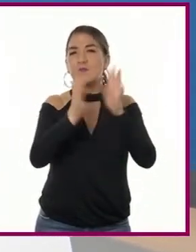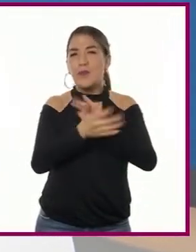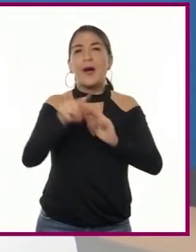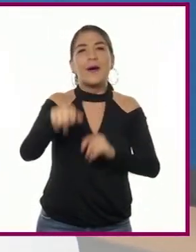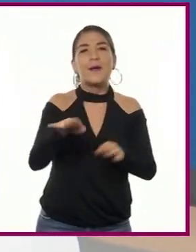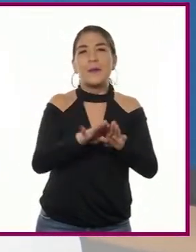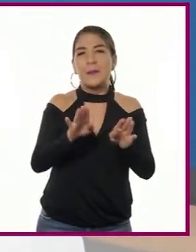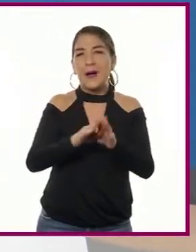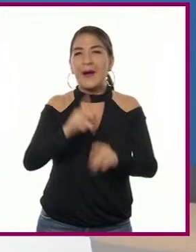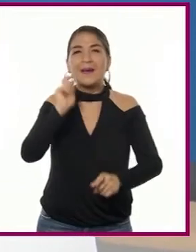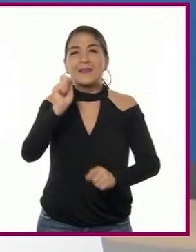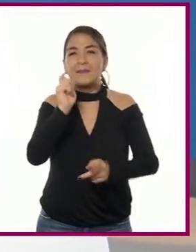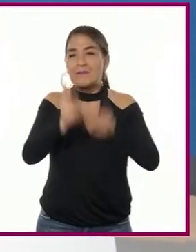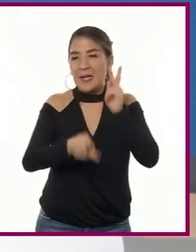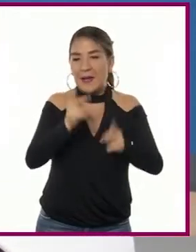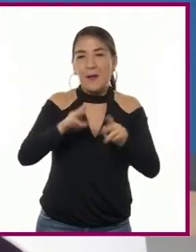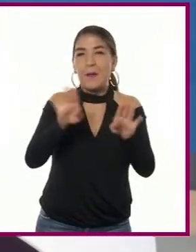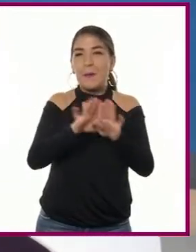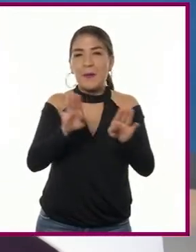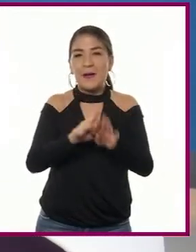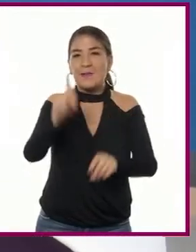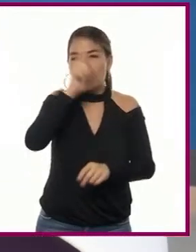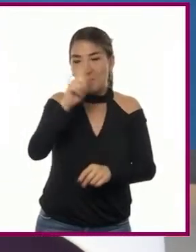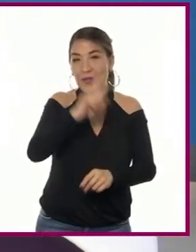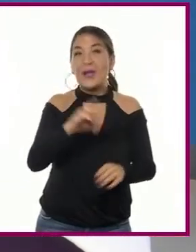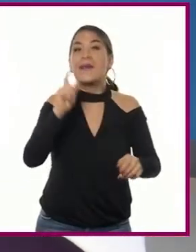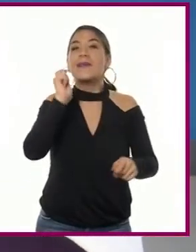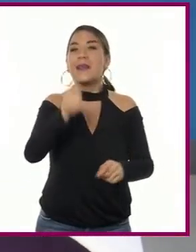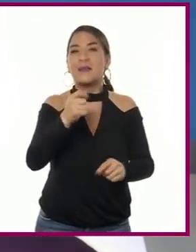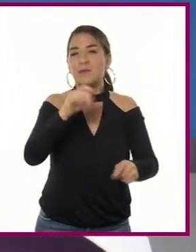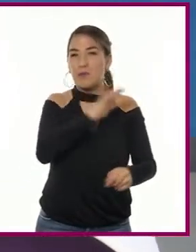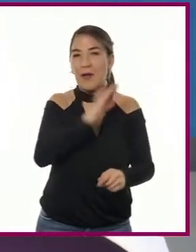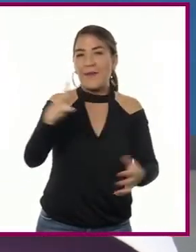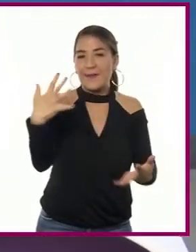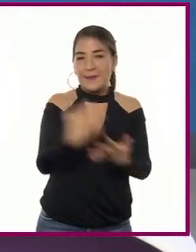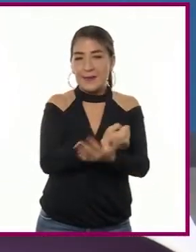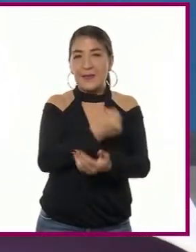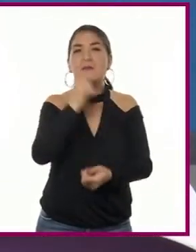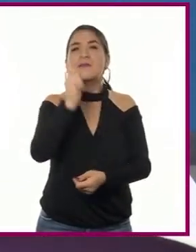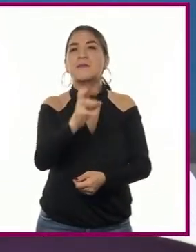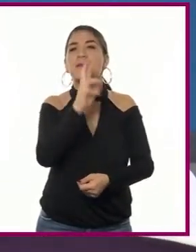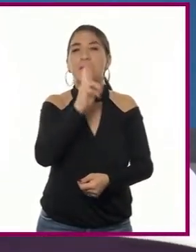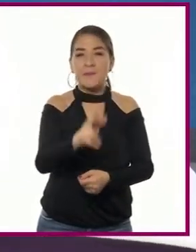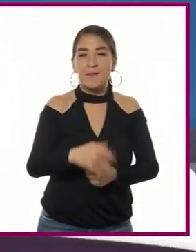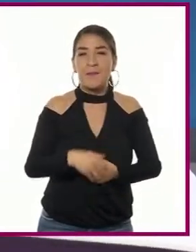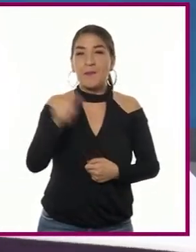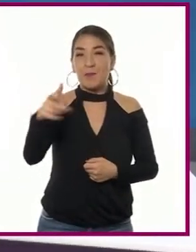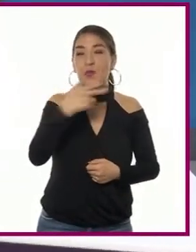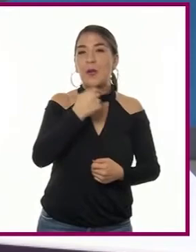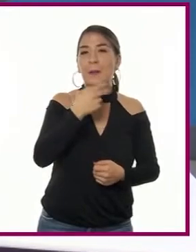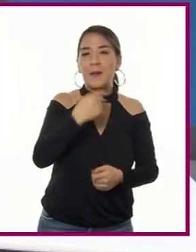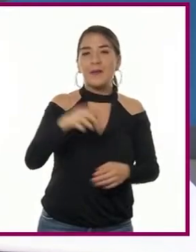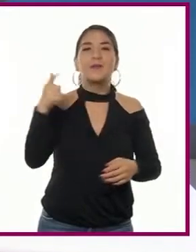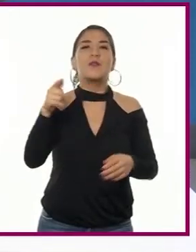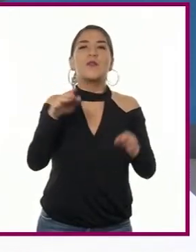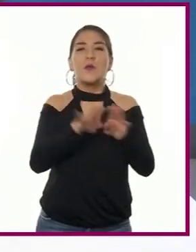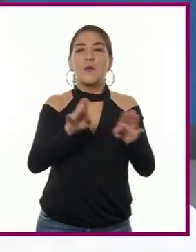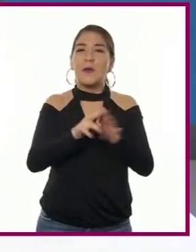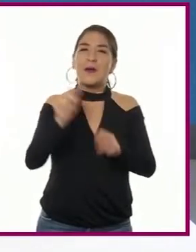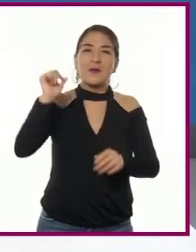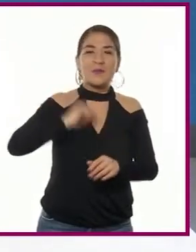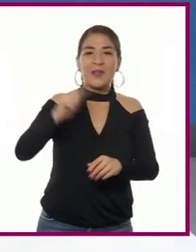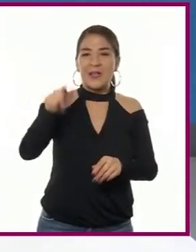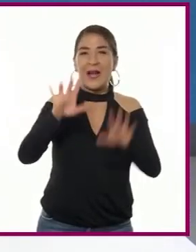convencieron de que no podrían obtener una victoria decisiva. Como resultado, cuando el emperador austriaco José murió en